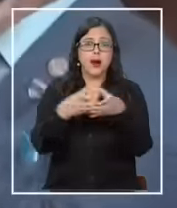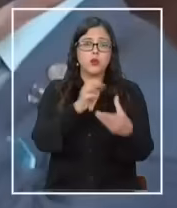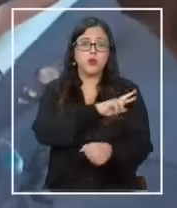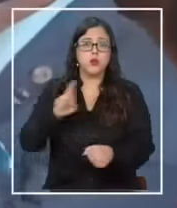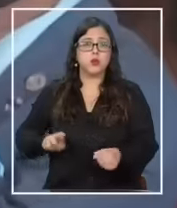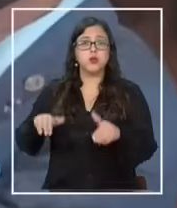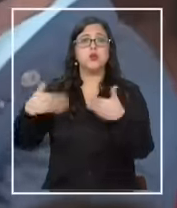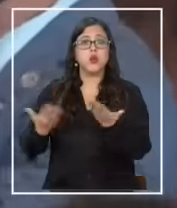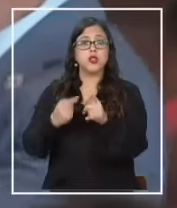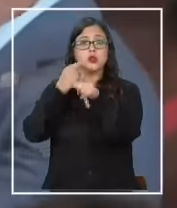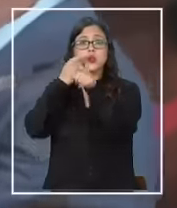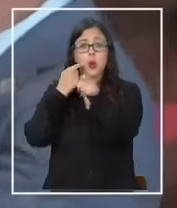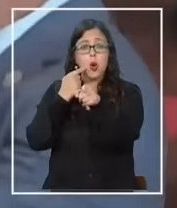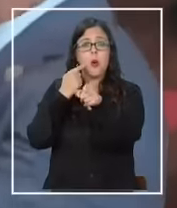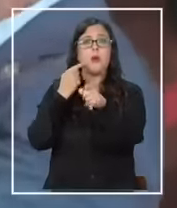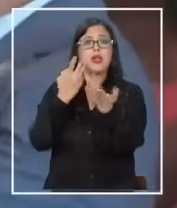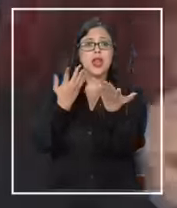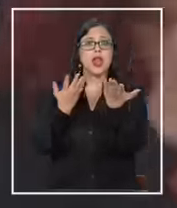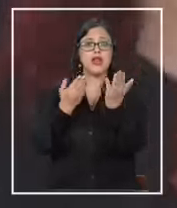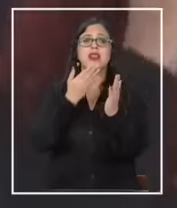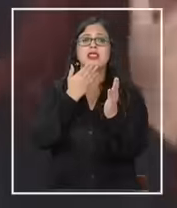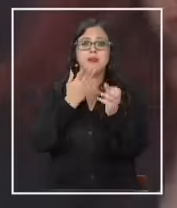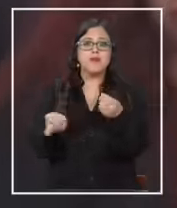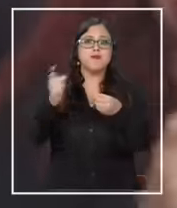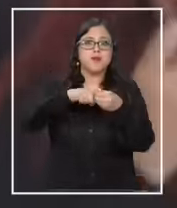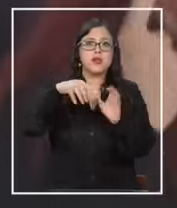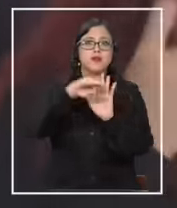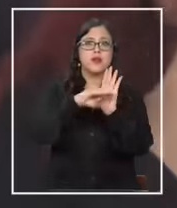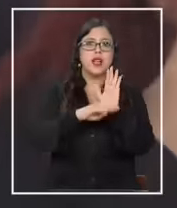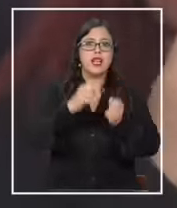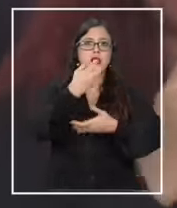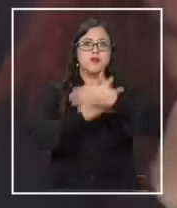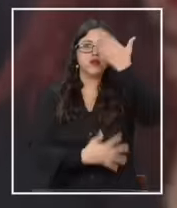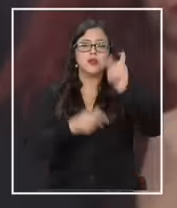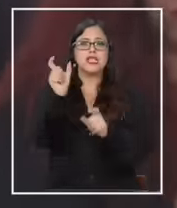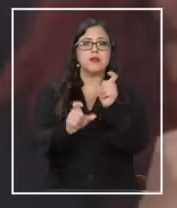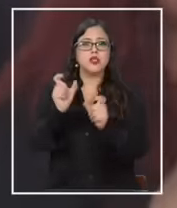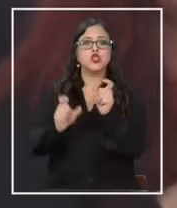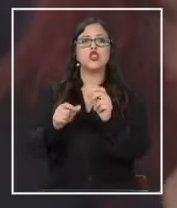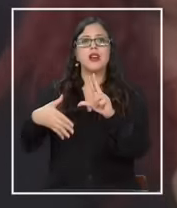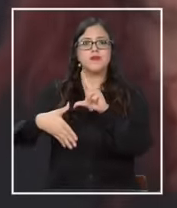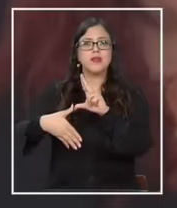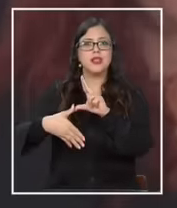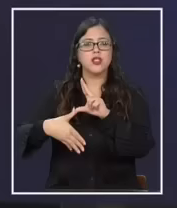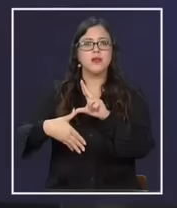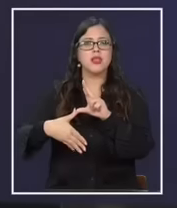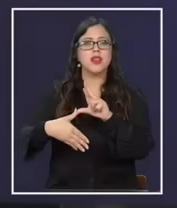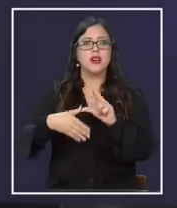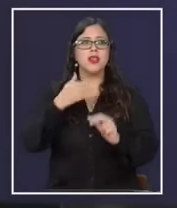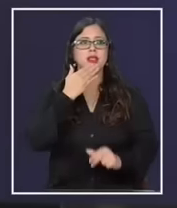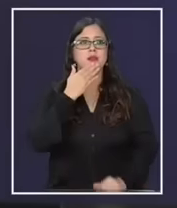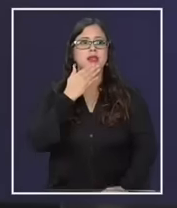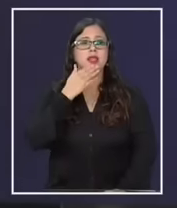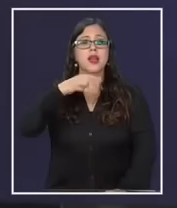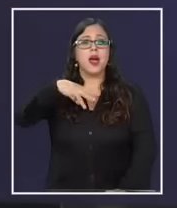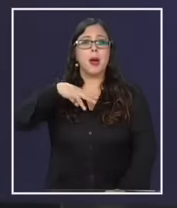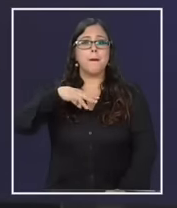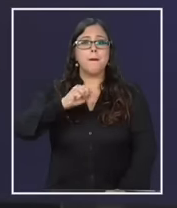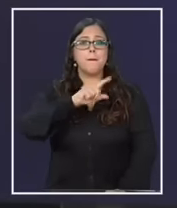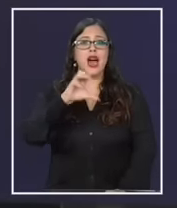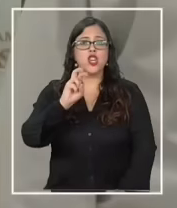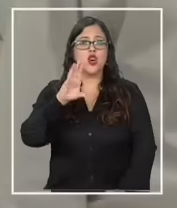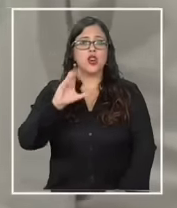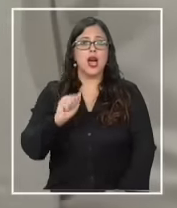como el republicano Francis Suárez se suma a la lista de importantes políticos estadounidenses de origen hispano. Entre ellos Alejandro Mayorkas